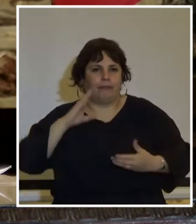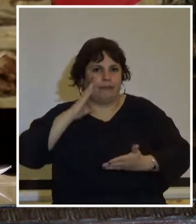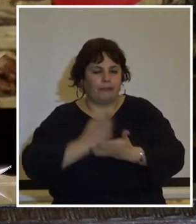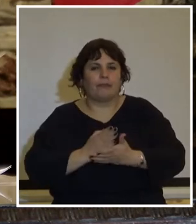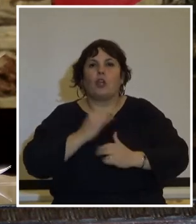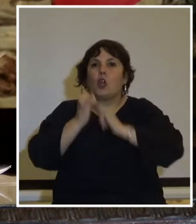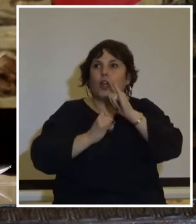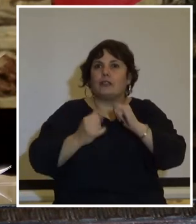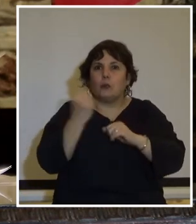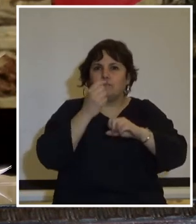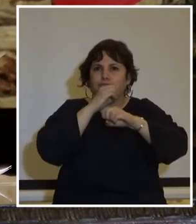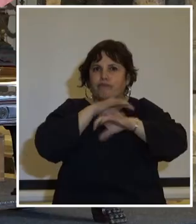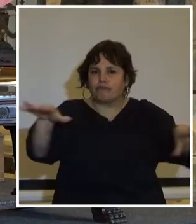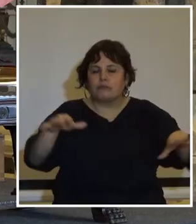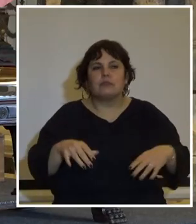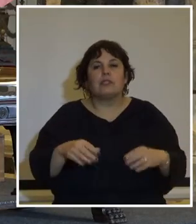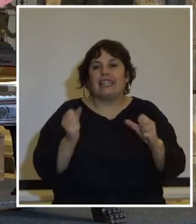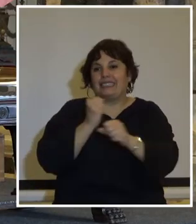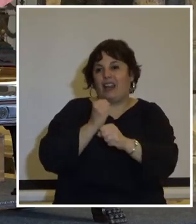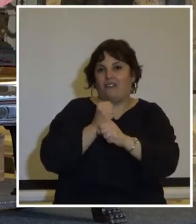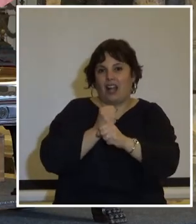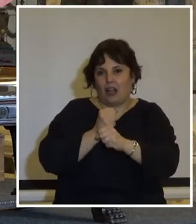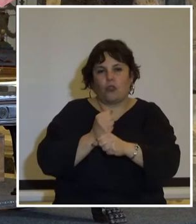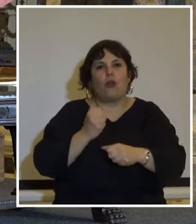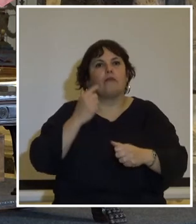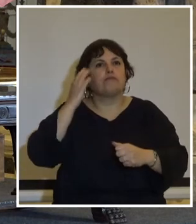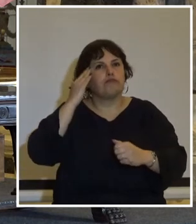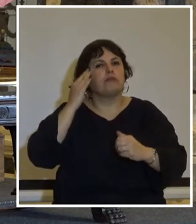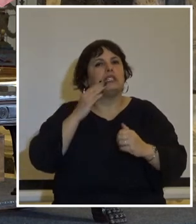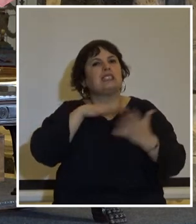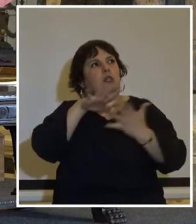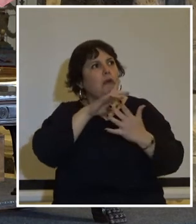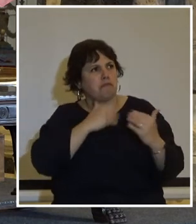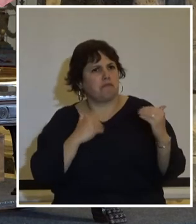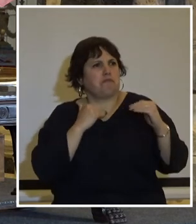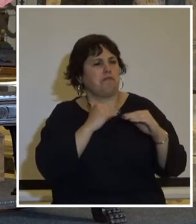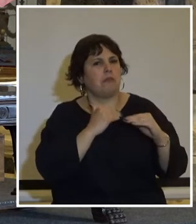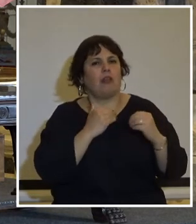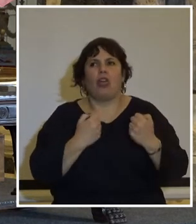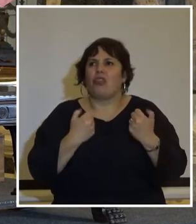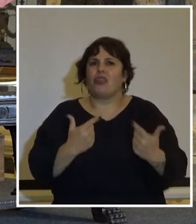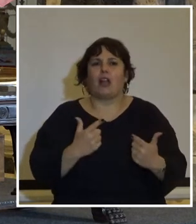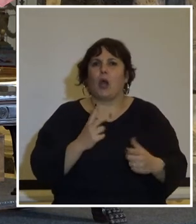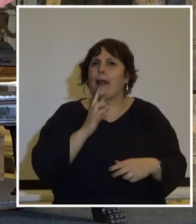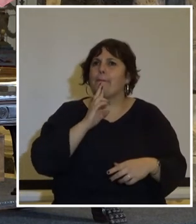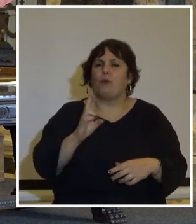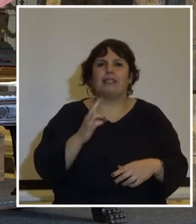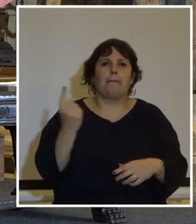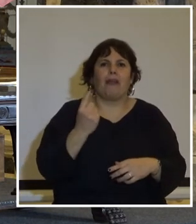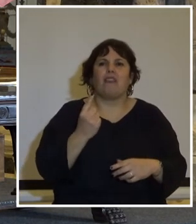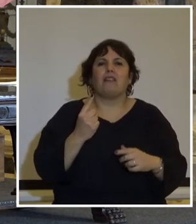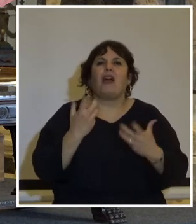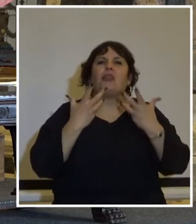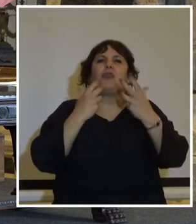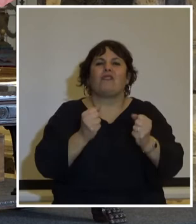difundió en pocas horas los y las trabajadoras supieron estar a la altura de las circunstancias dando una respuesta inmediata en defensa de la